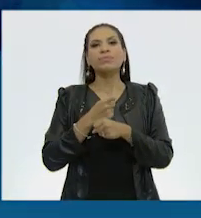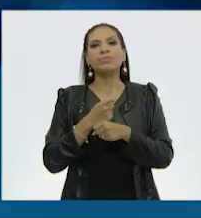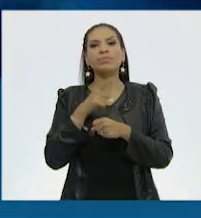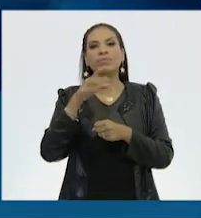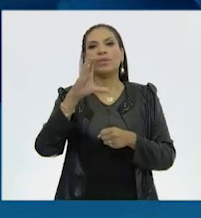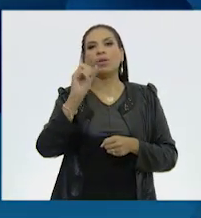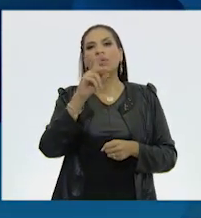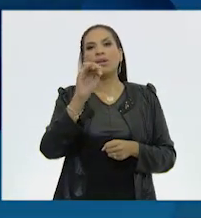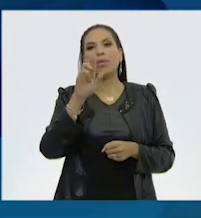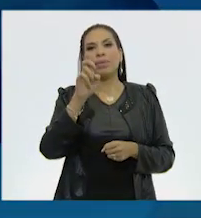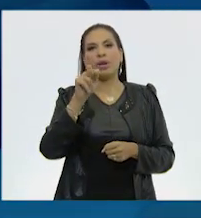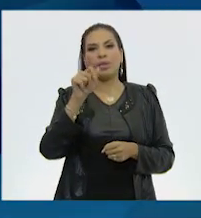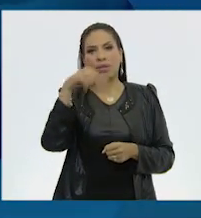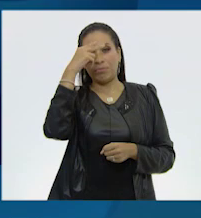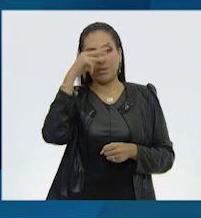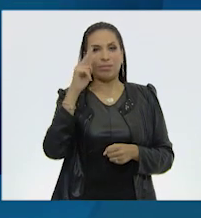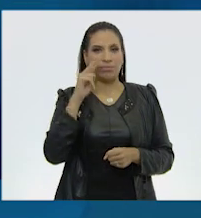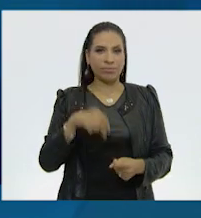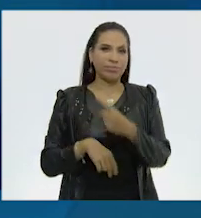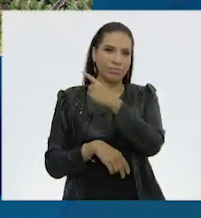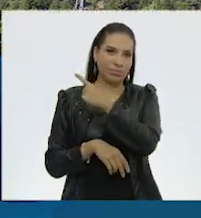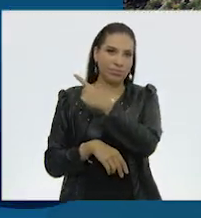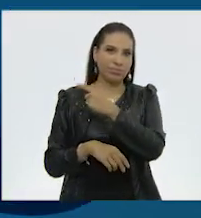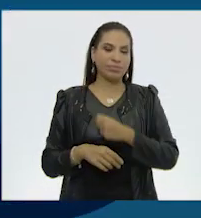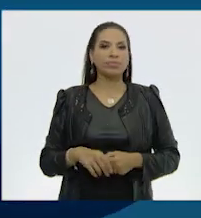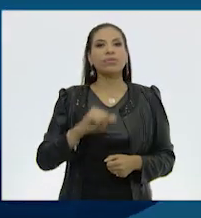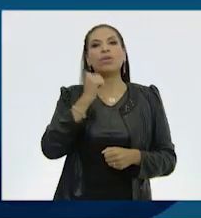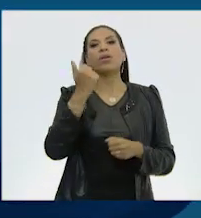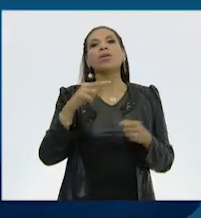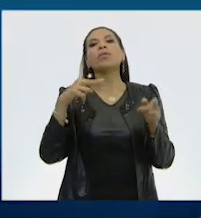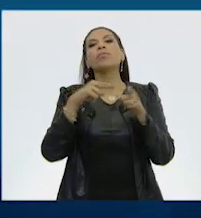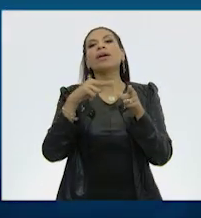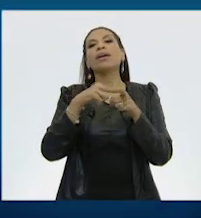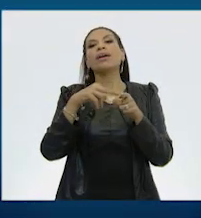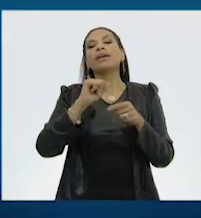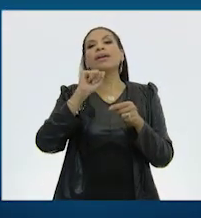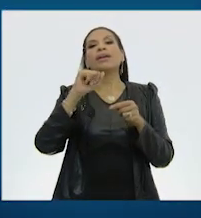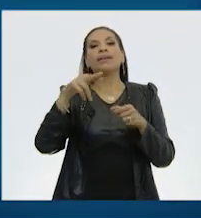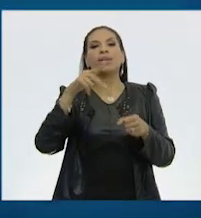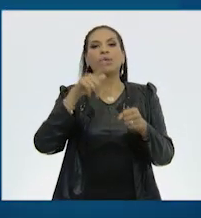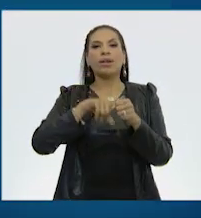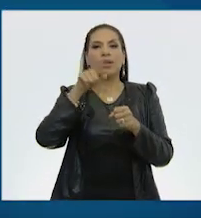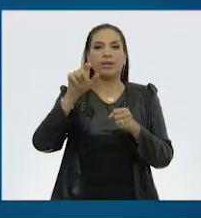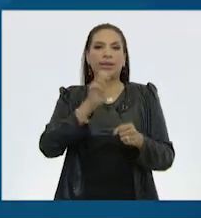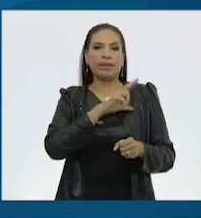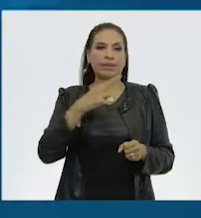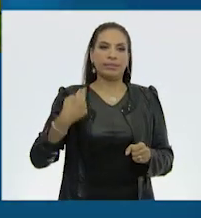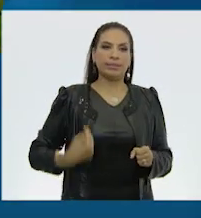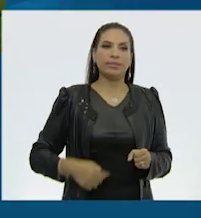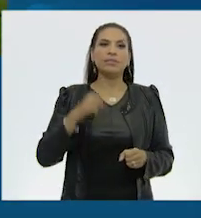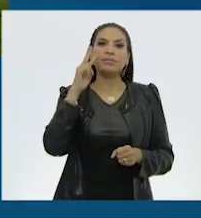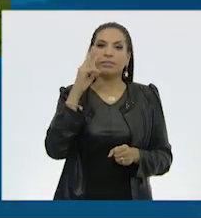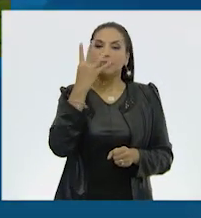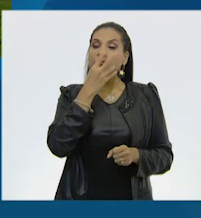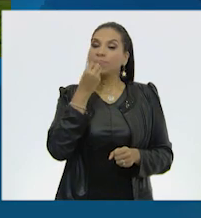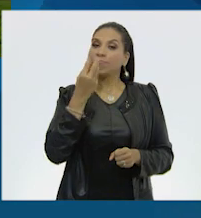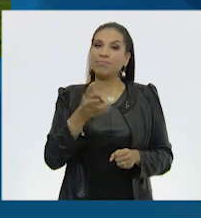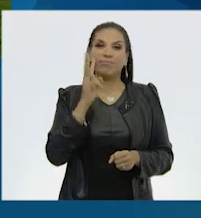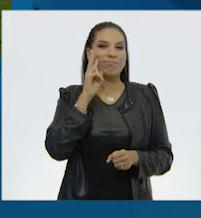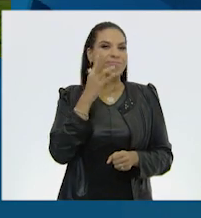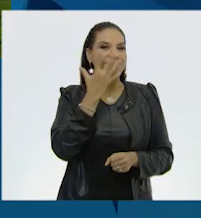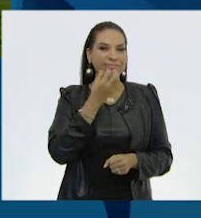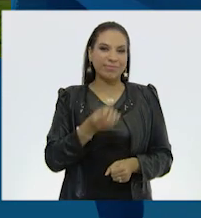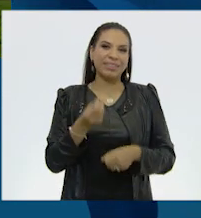cofre de perote en México. Observen. Parque natural en China, precisamente. Vean, vean qué paisaje tan hermoso. Está